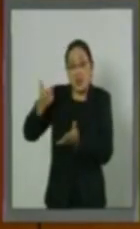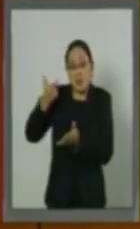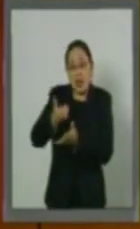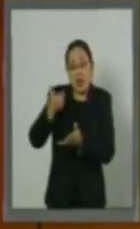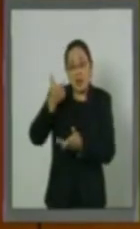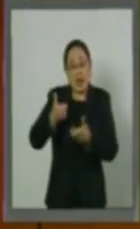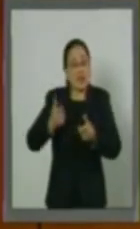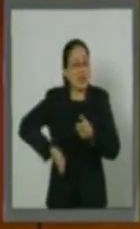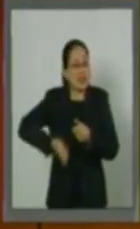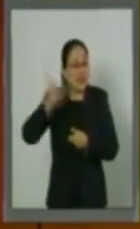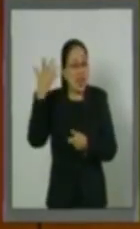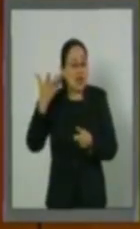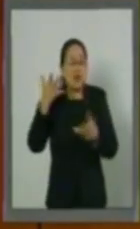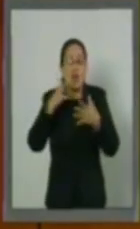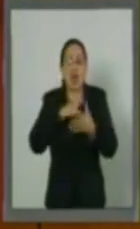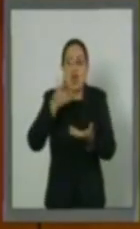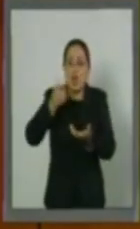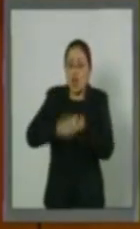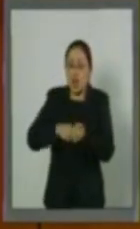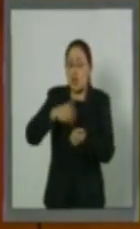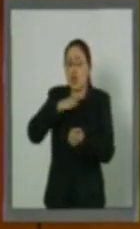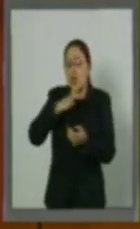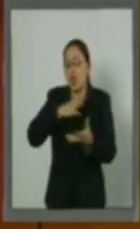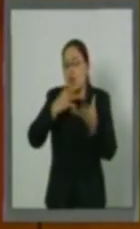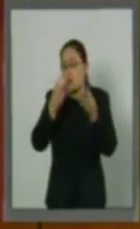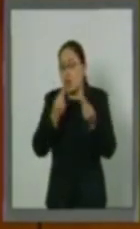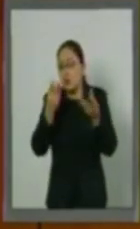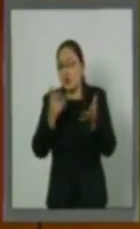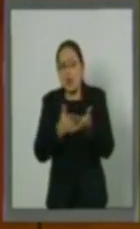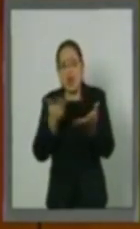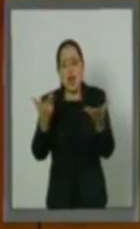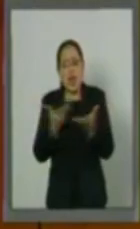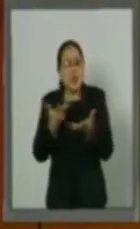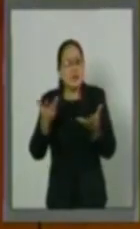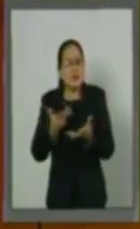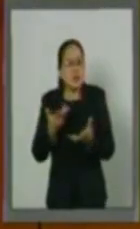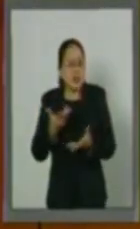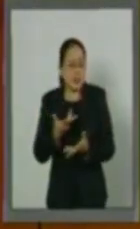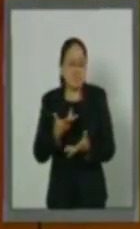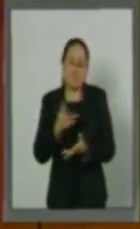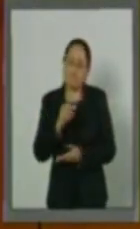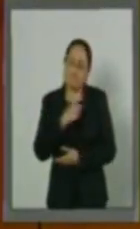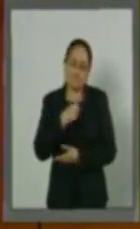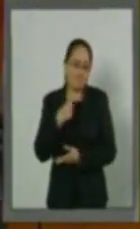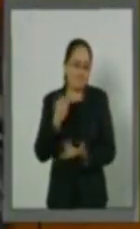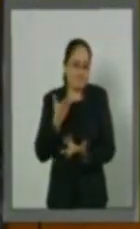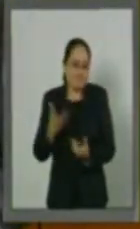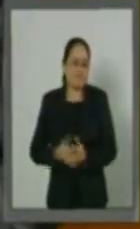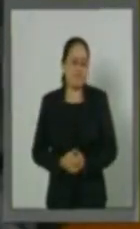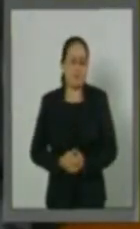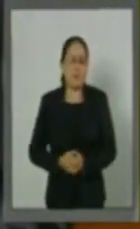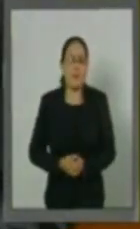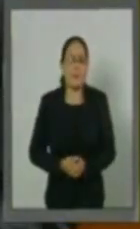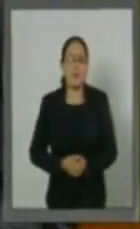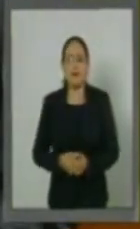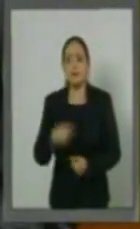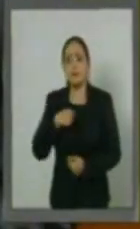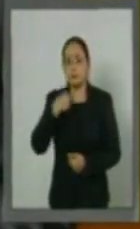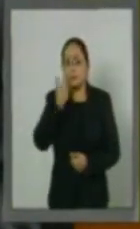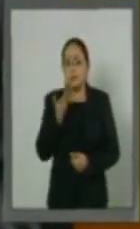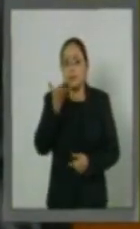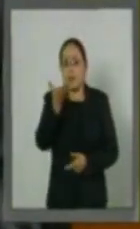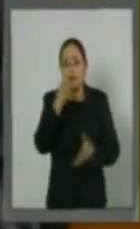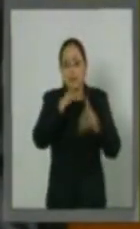lleva muchos trámites que no tendrían que ser así. Les comento que,